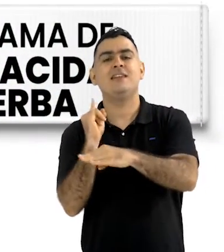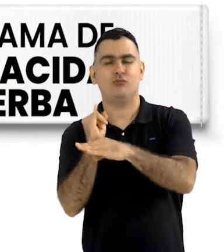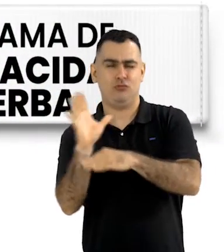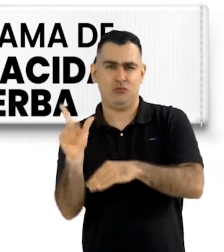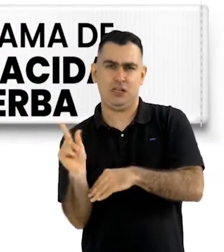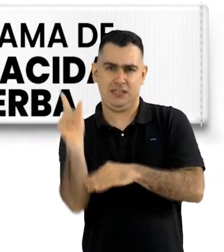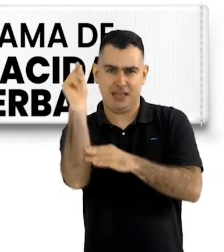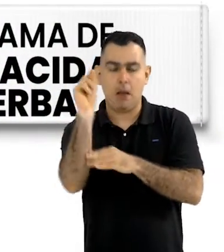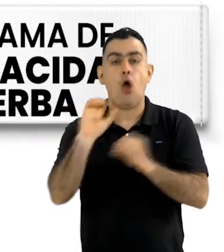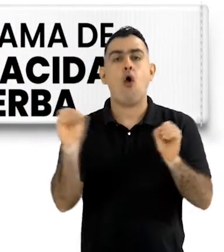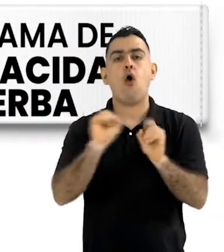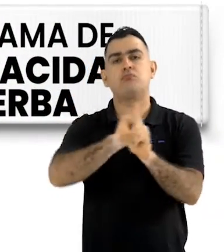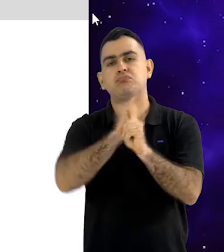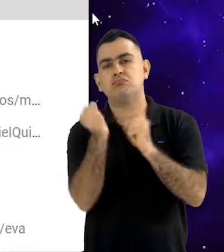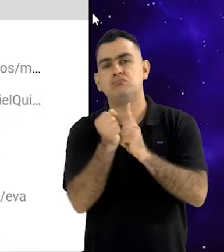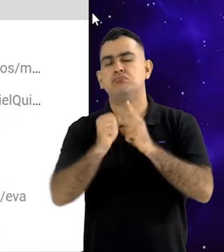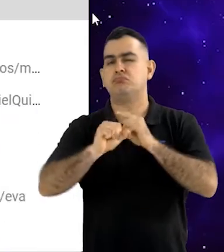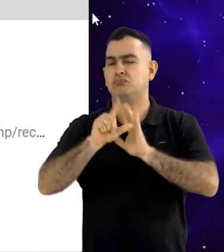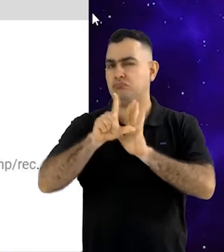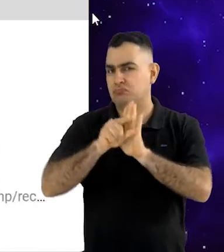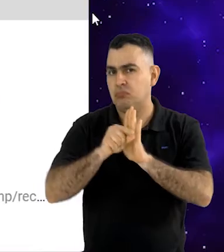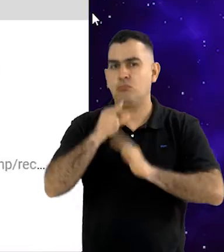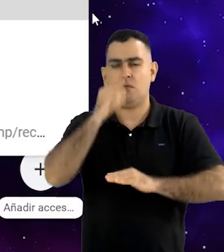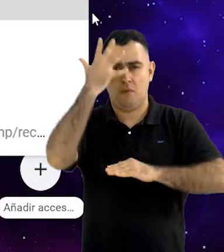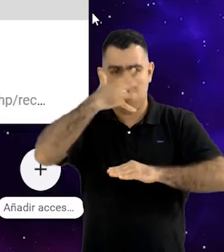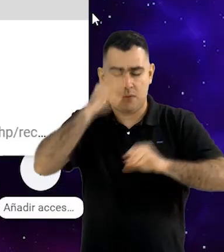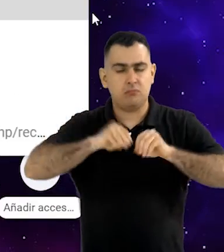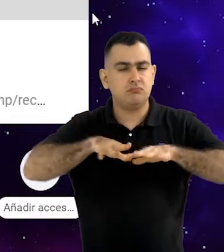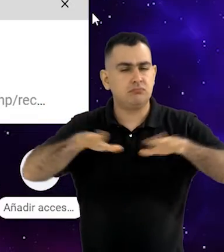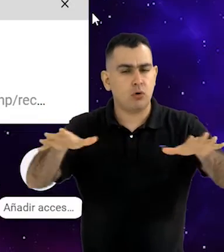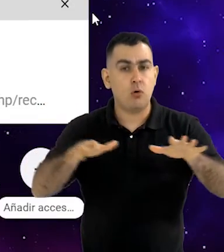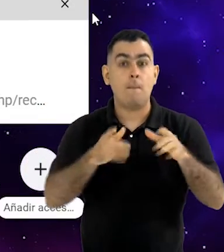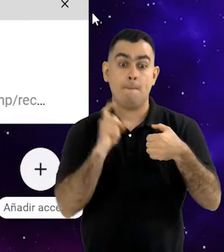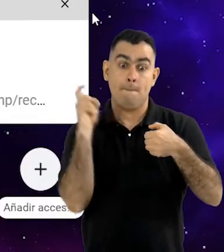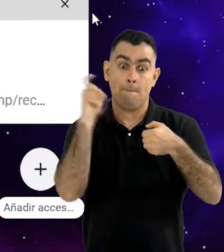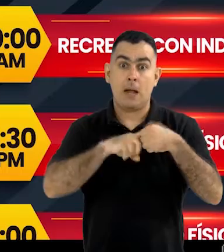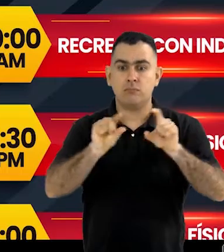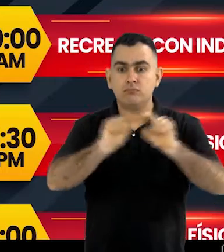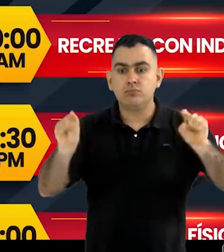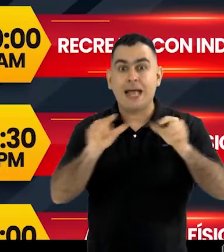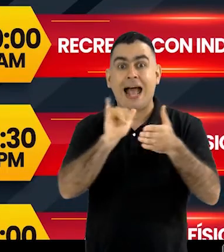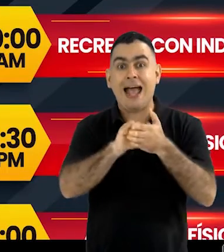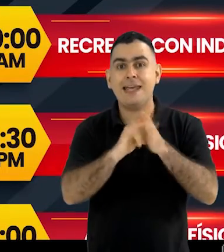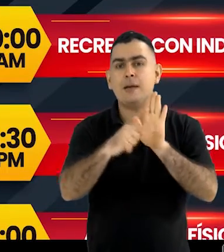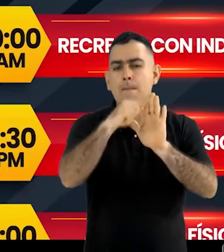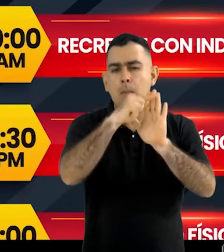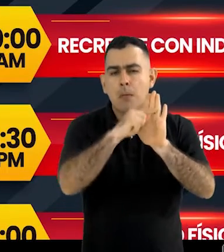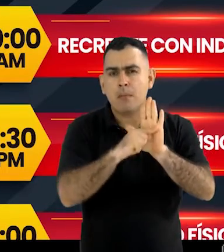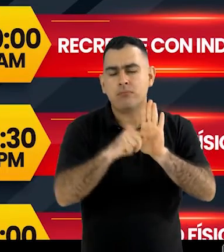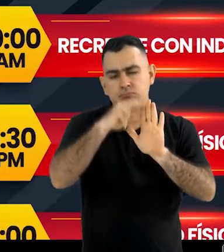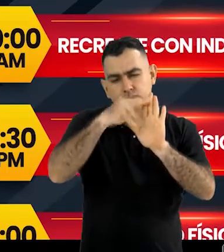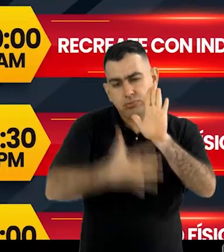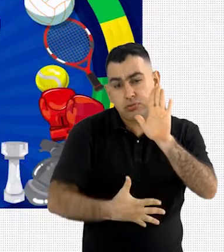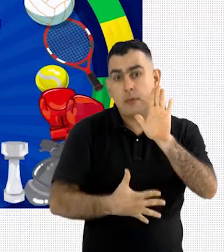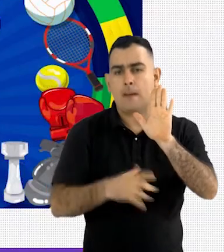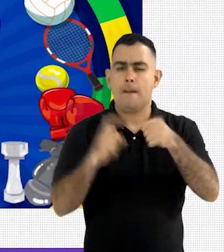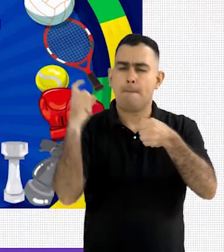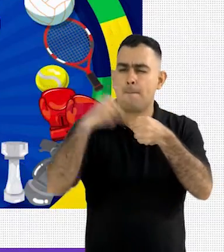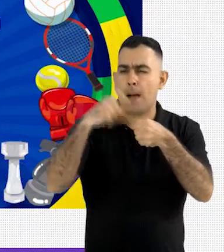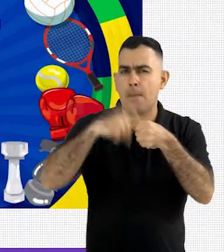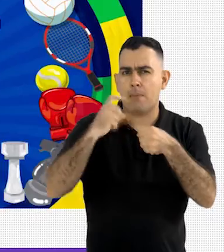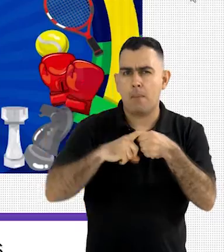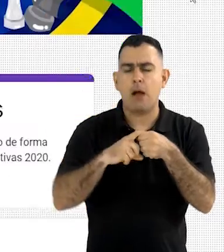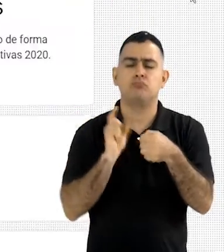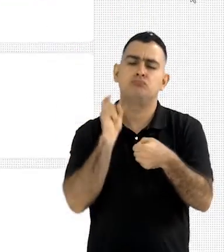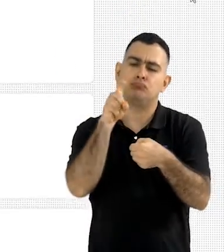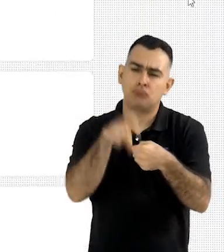Instituto Inderva o a nuestras redes sociales, por las cuales pueden acceder al link donde encontrarán un formulario donde podrán hacer sus